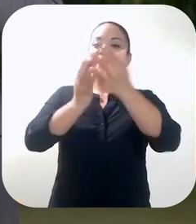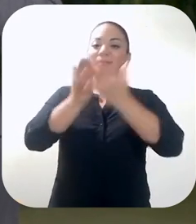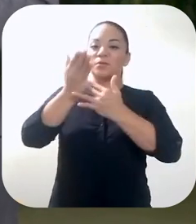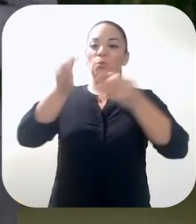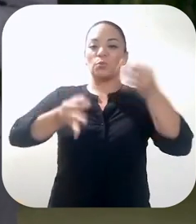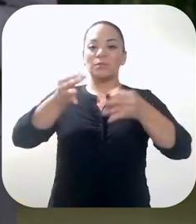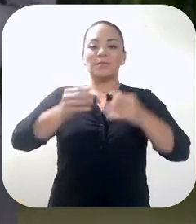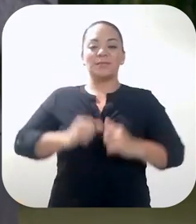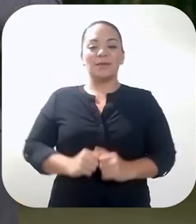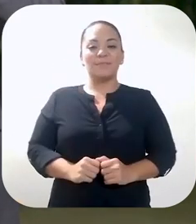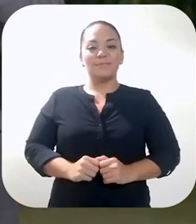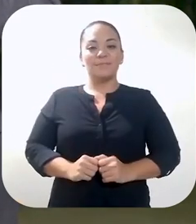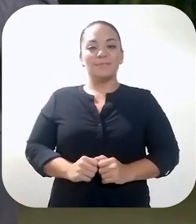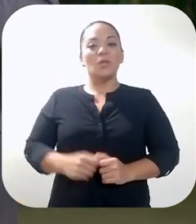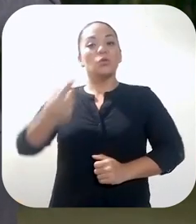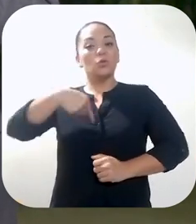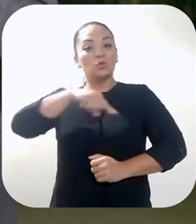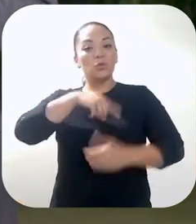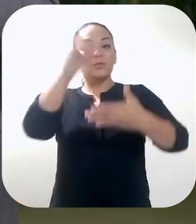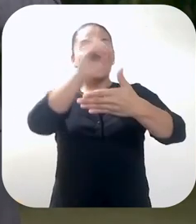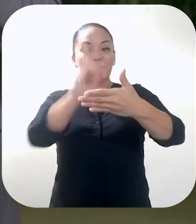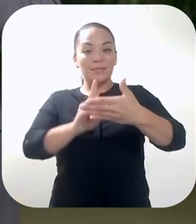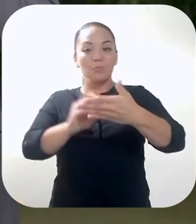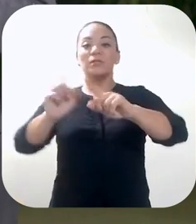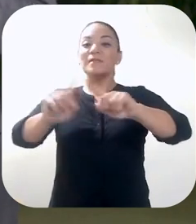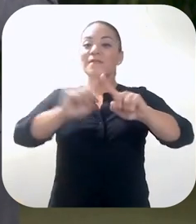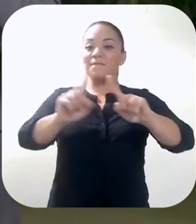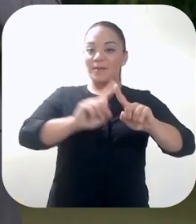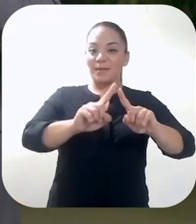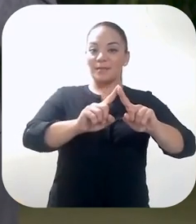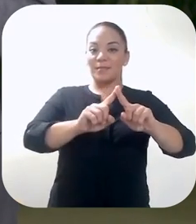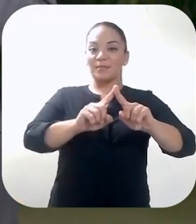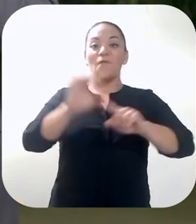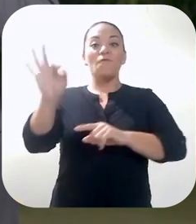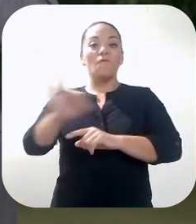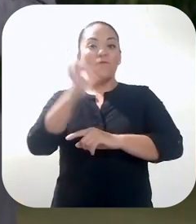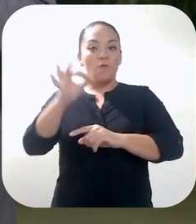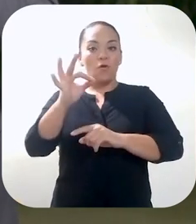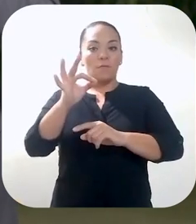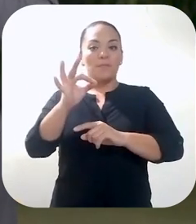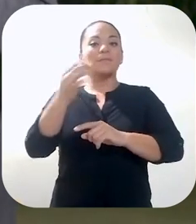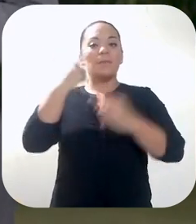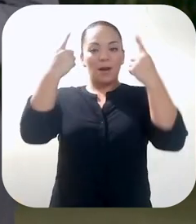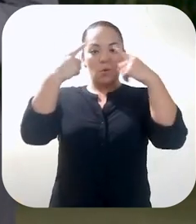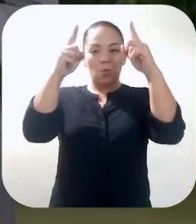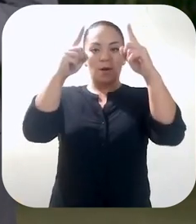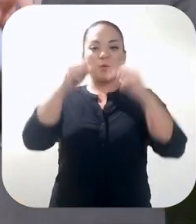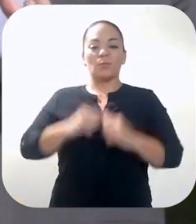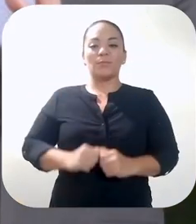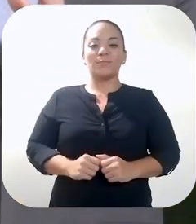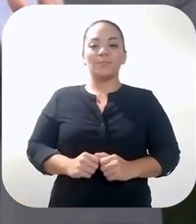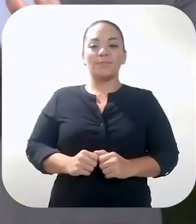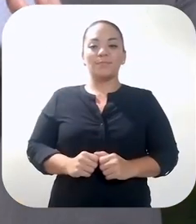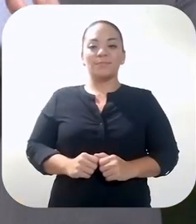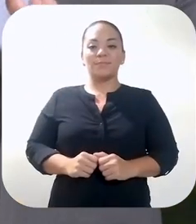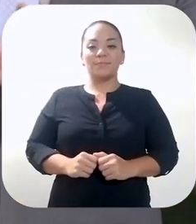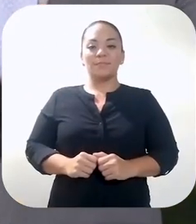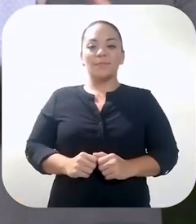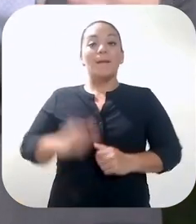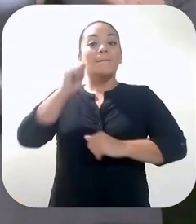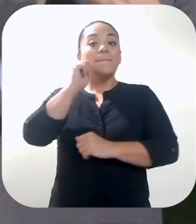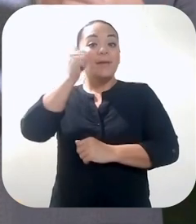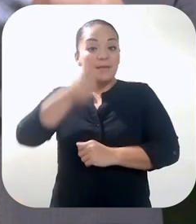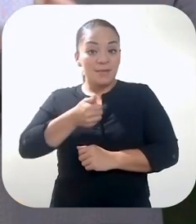acceso a la justicia. Hemos diseñado los mecanismos adecuados para lograr esto. Por cierto,